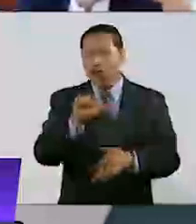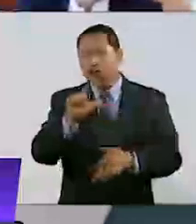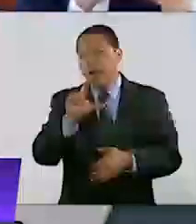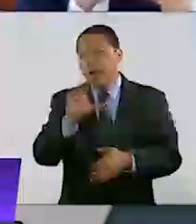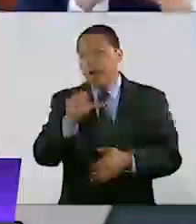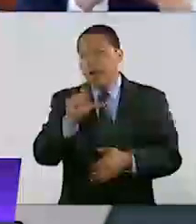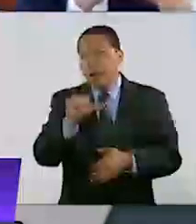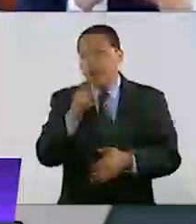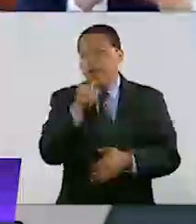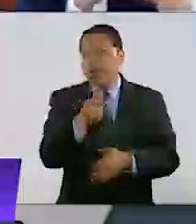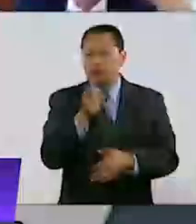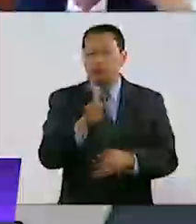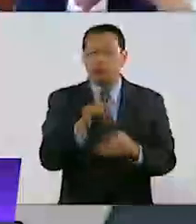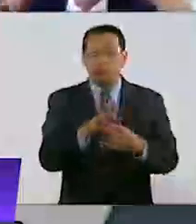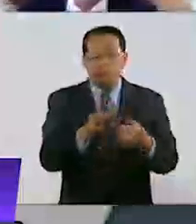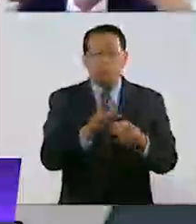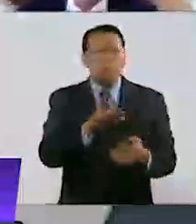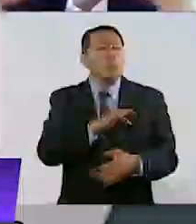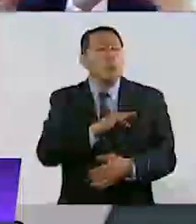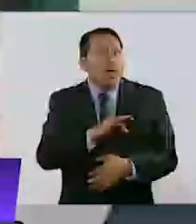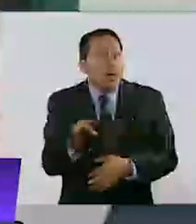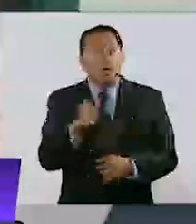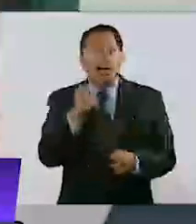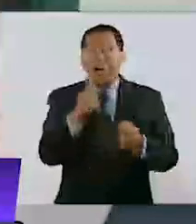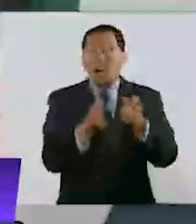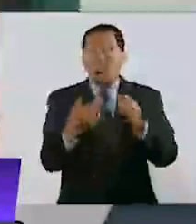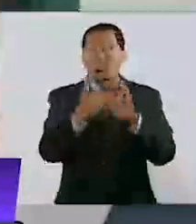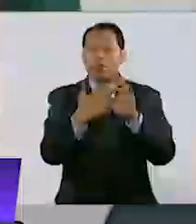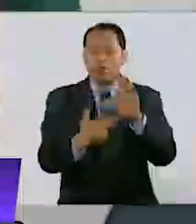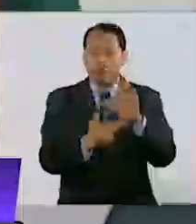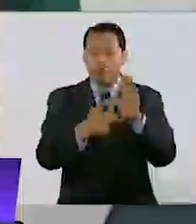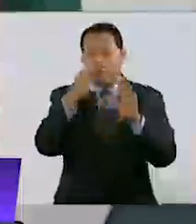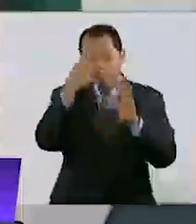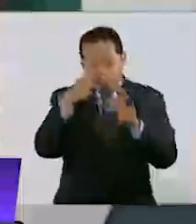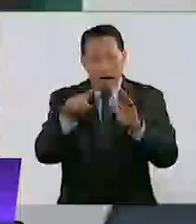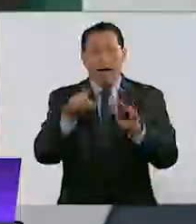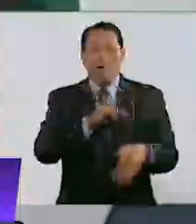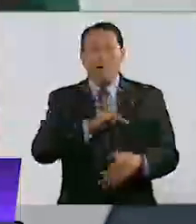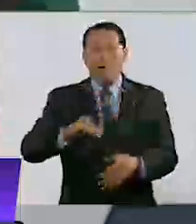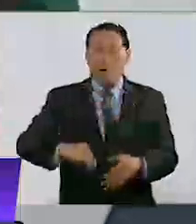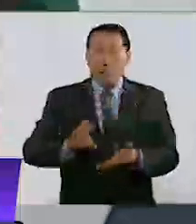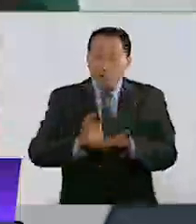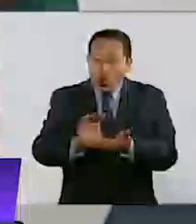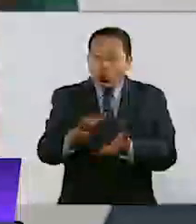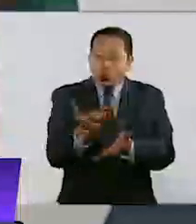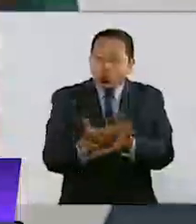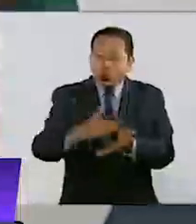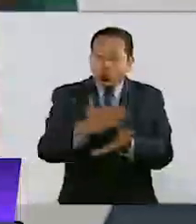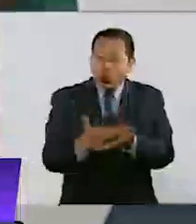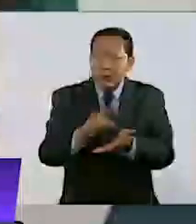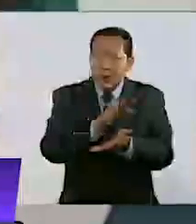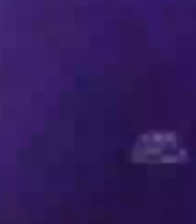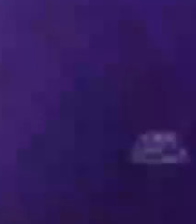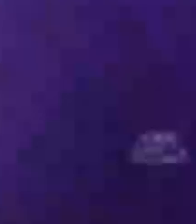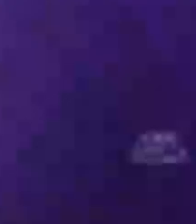comentó que se podrían simplificar algunos requisitos para financiamiento a los municipios marginados del país.